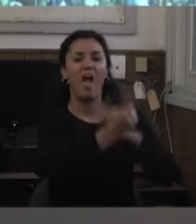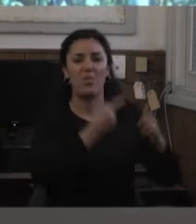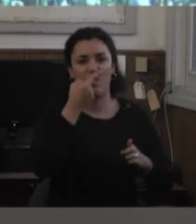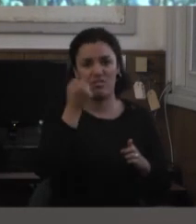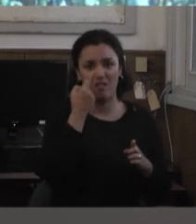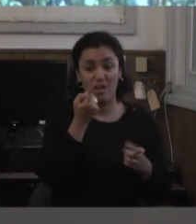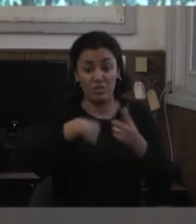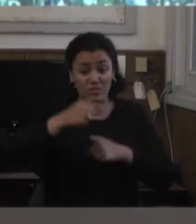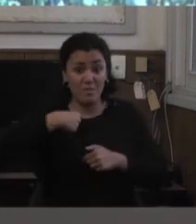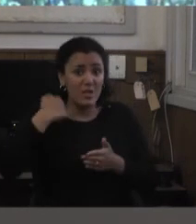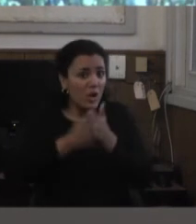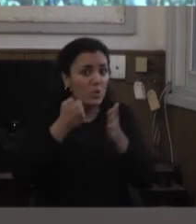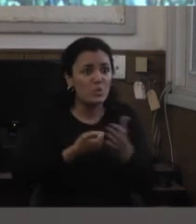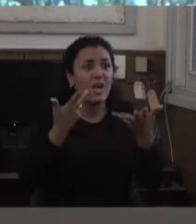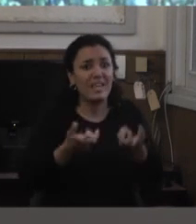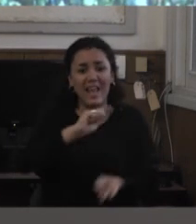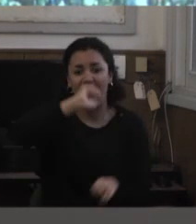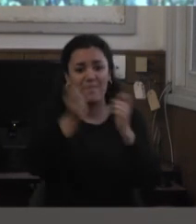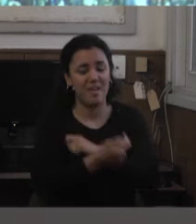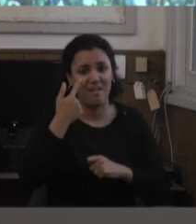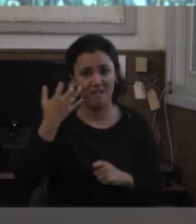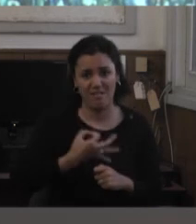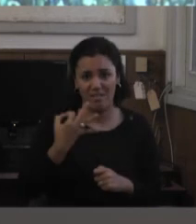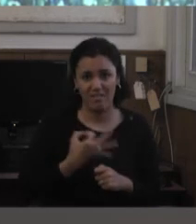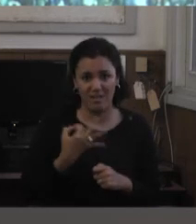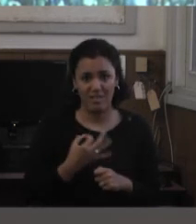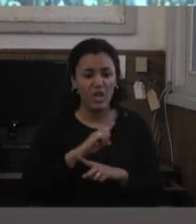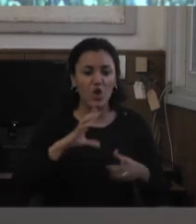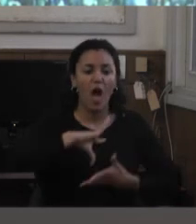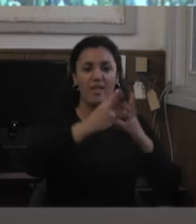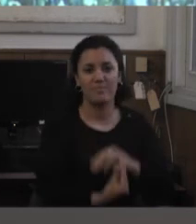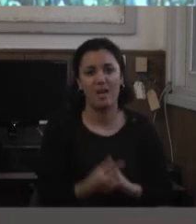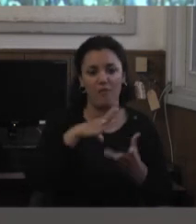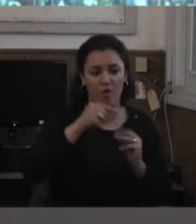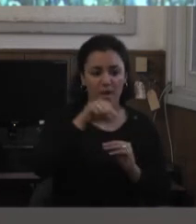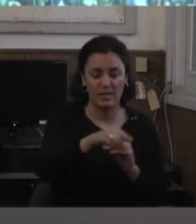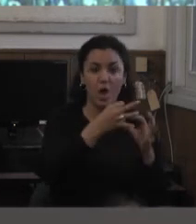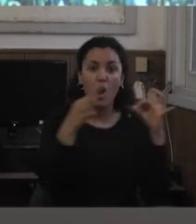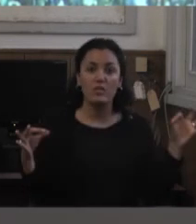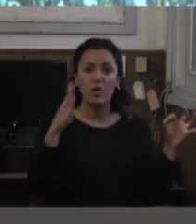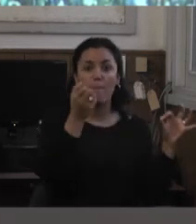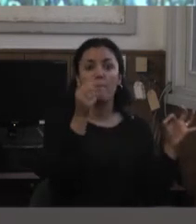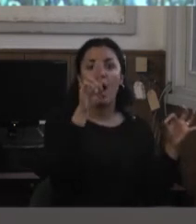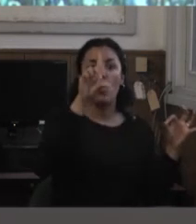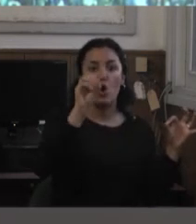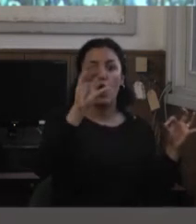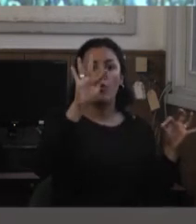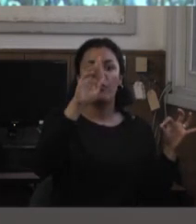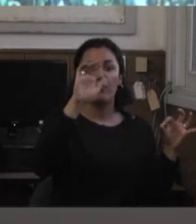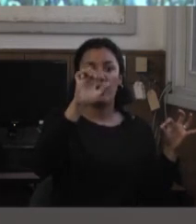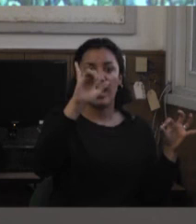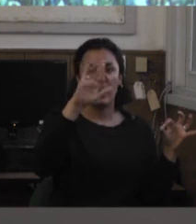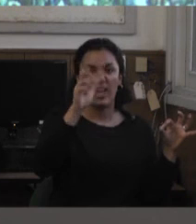cambiar esta realidad y no acomodarse a ella así que me parece que lo que invito a que pensemos es a qué poderes esto